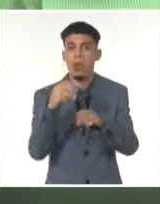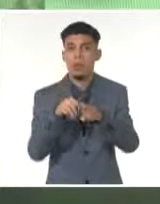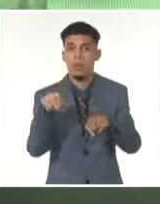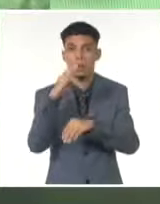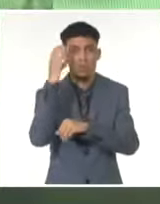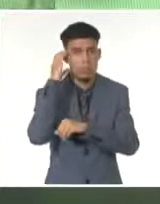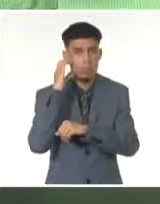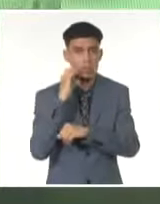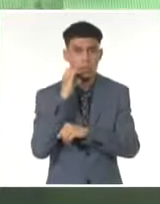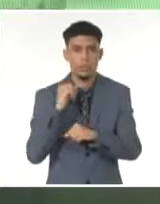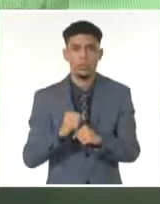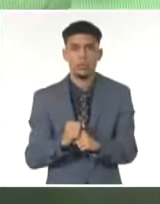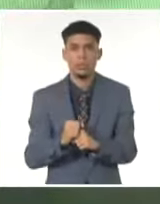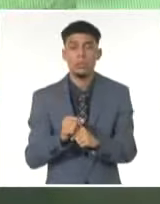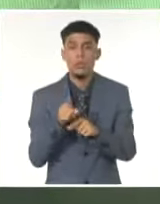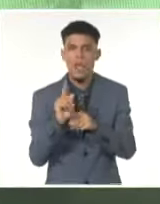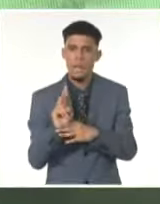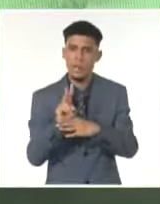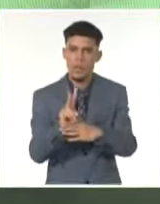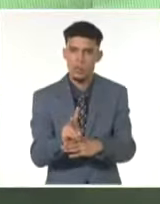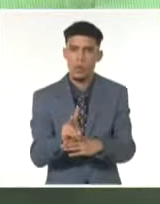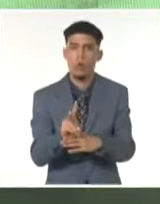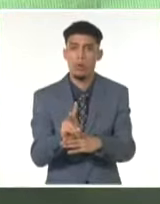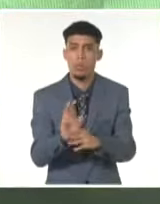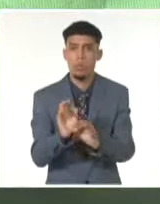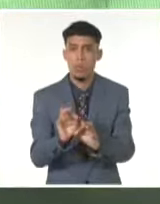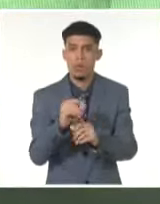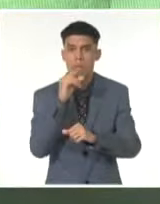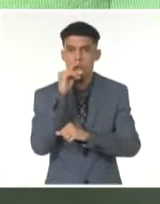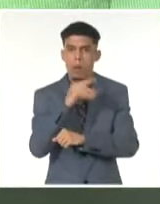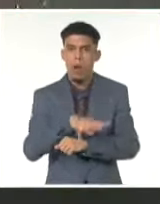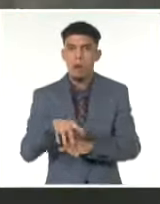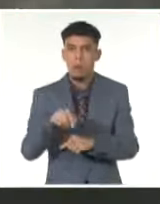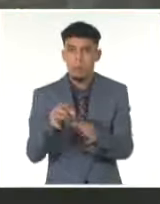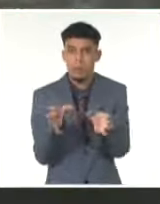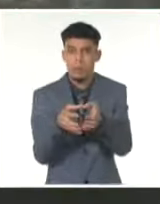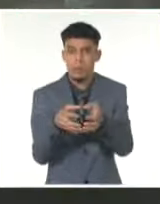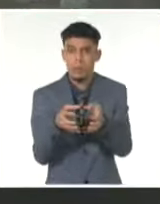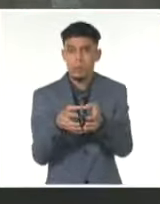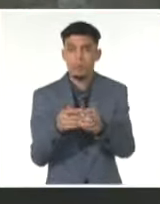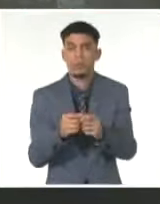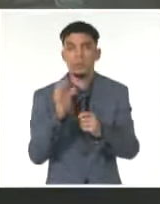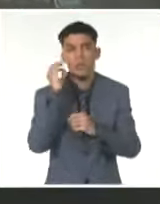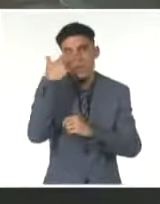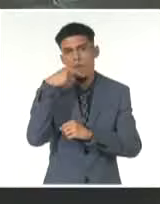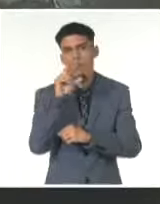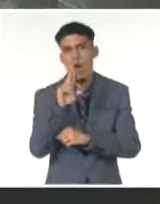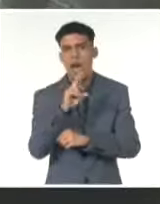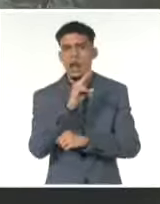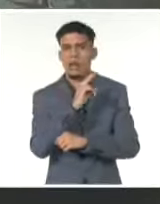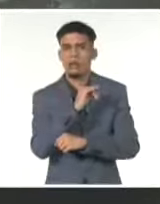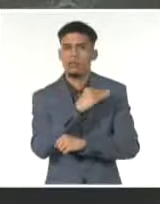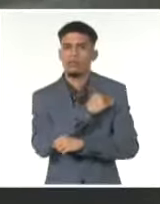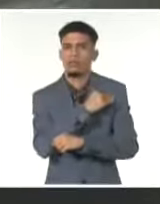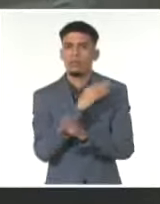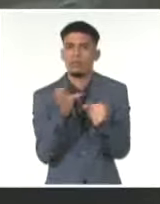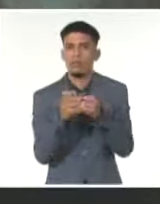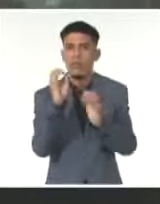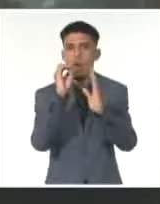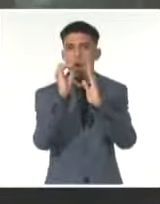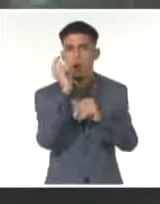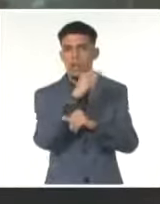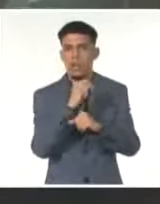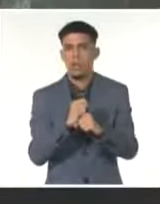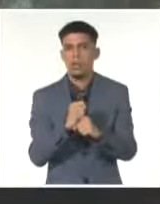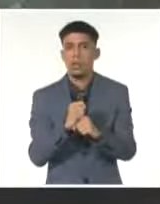terreno, de forma permanente, ahora mismo, hay una agrupación de tropas del Ejército Oriental. La Unión de Construcciones Militares